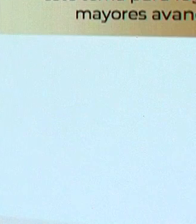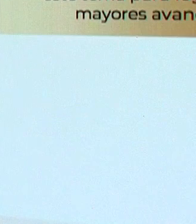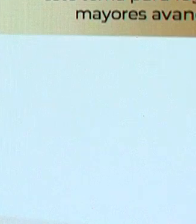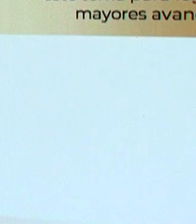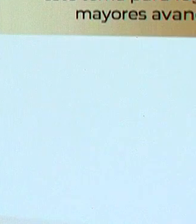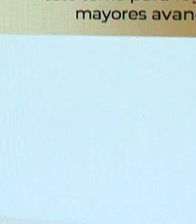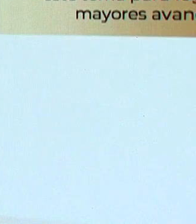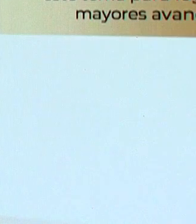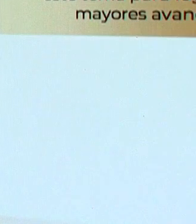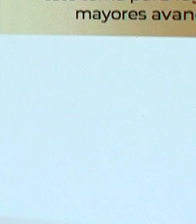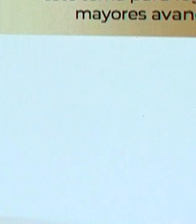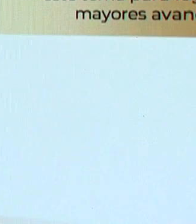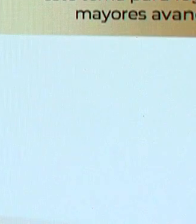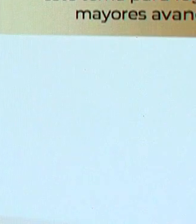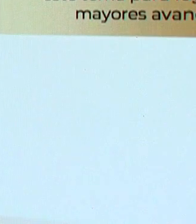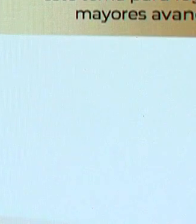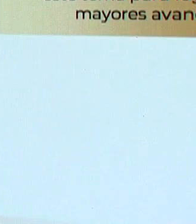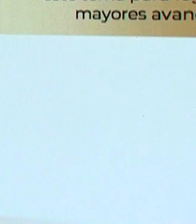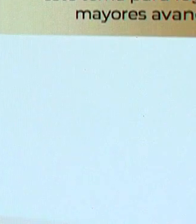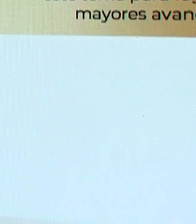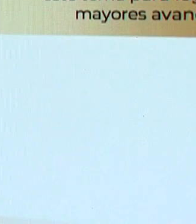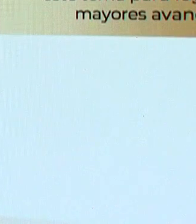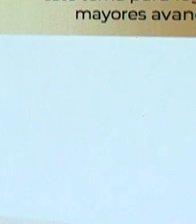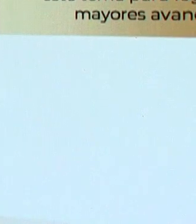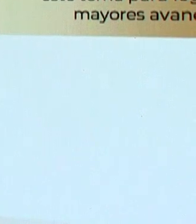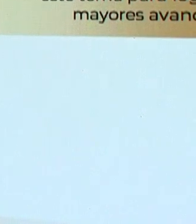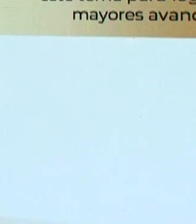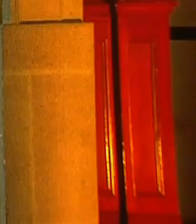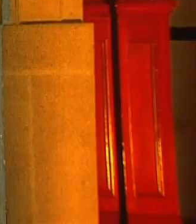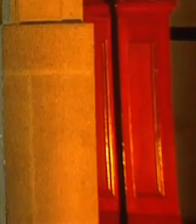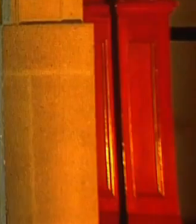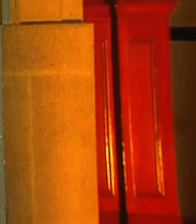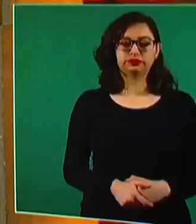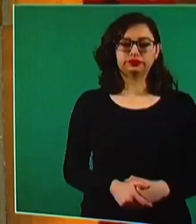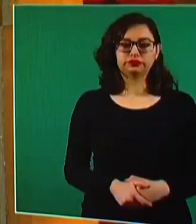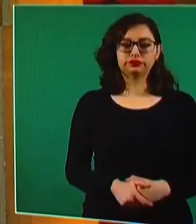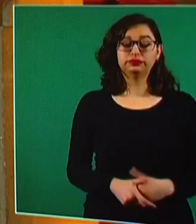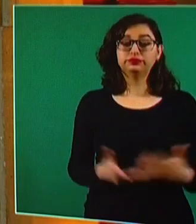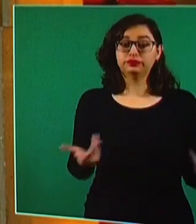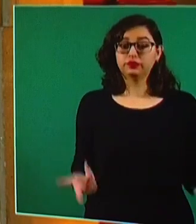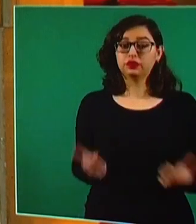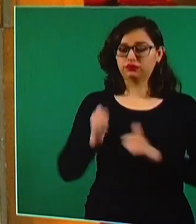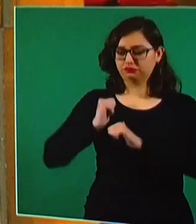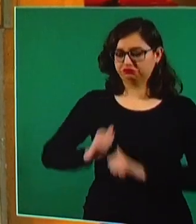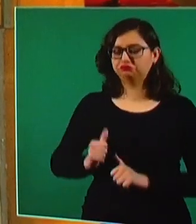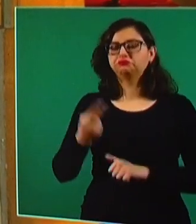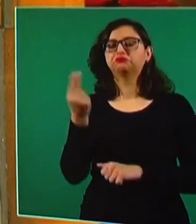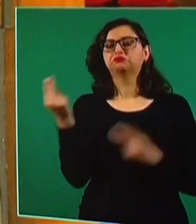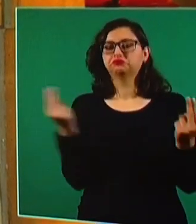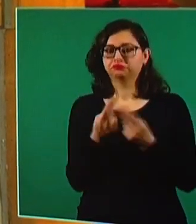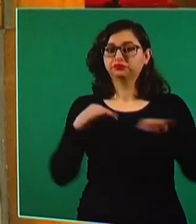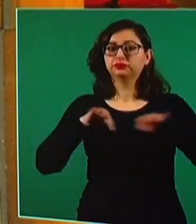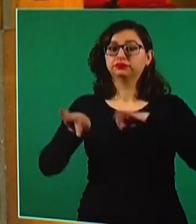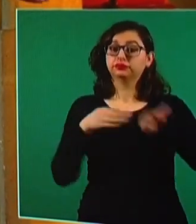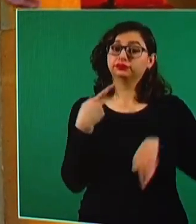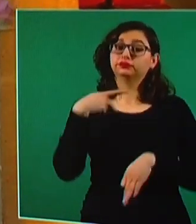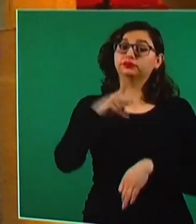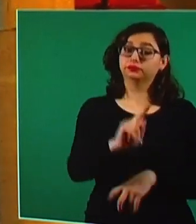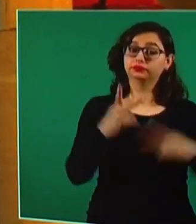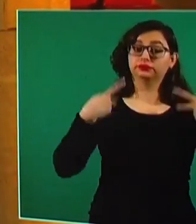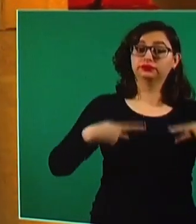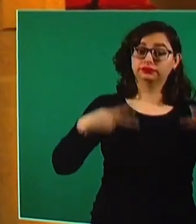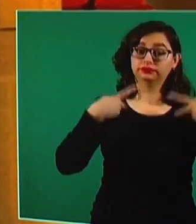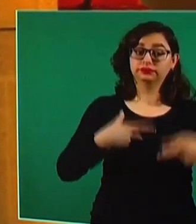En la conferencia mañana de este miércoles, el presidente López Obrador confirmó que comenzó una investigación dentro del gobierno para determinar el costo del software